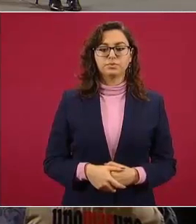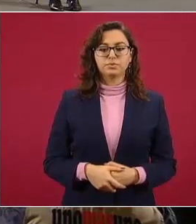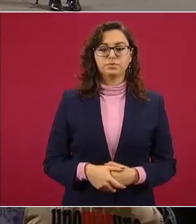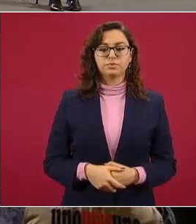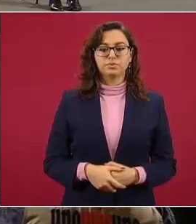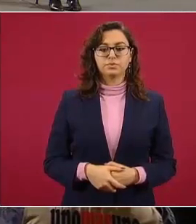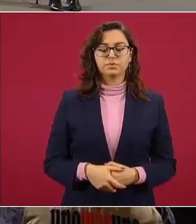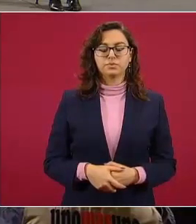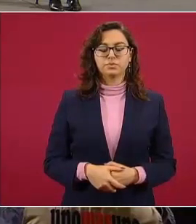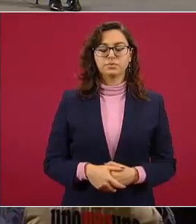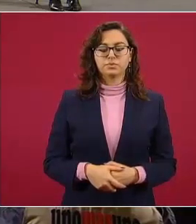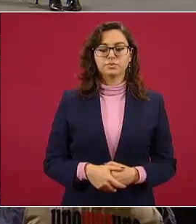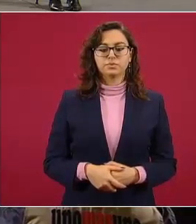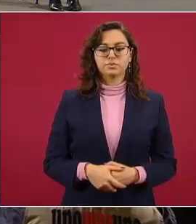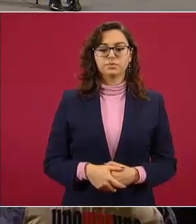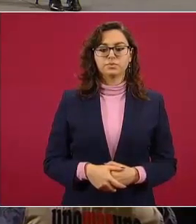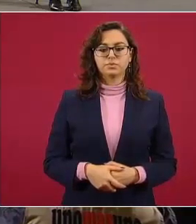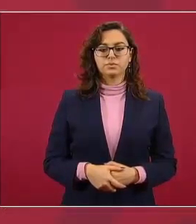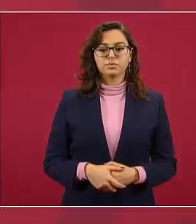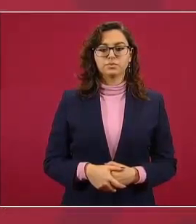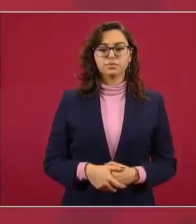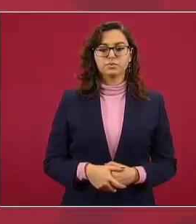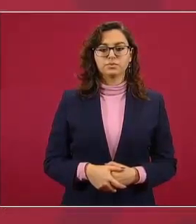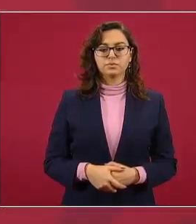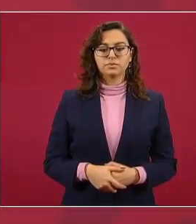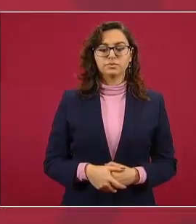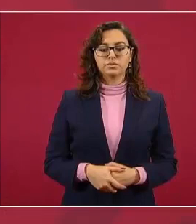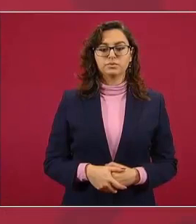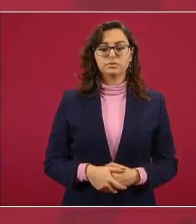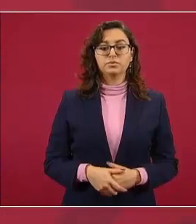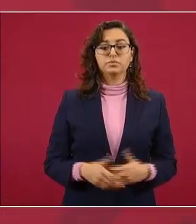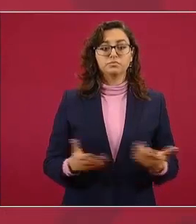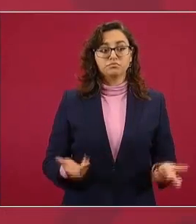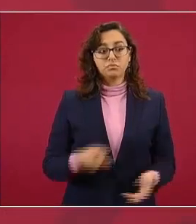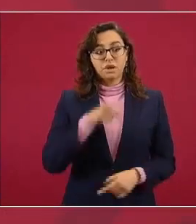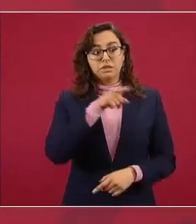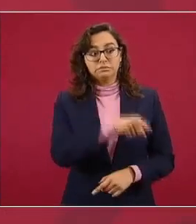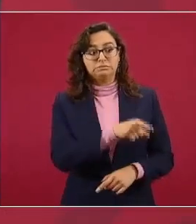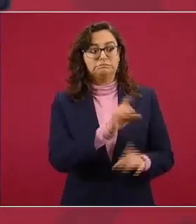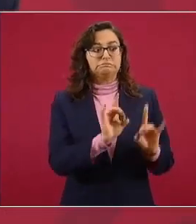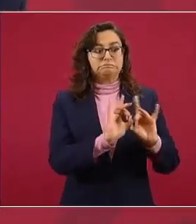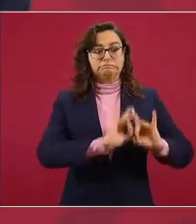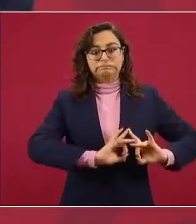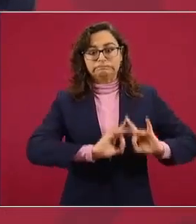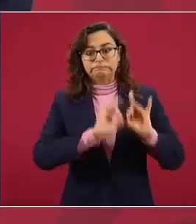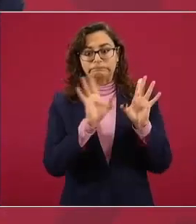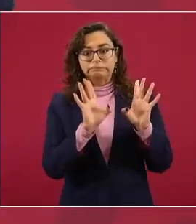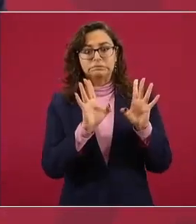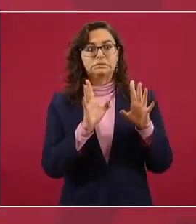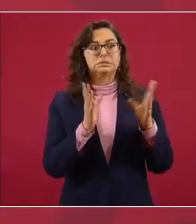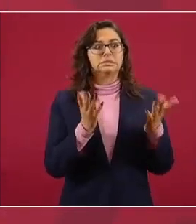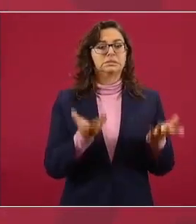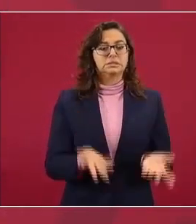situación, quien ha